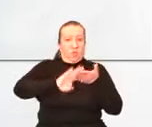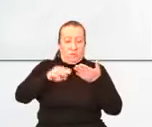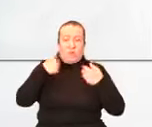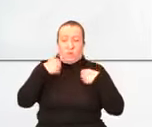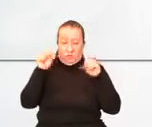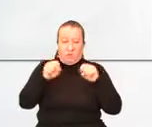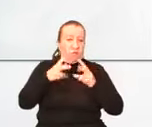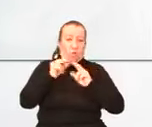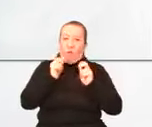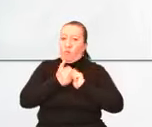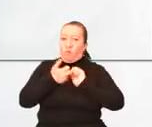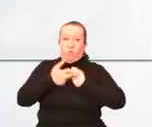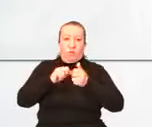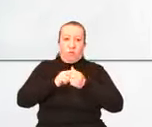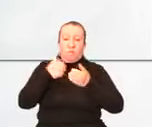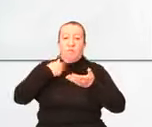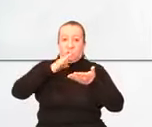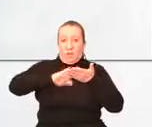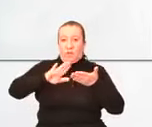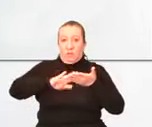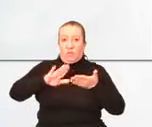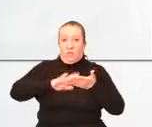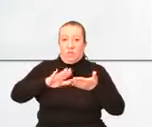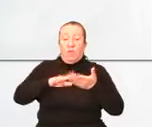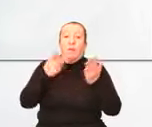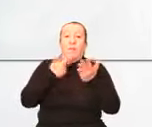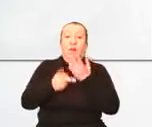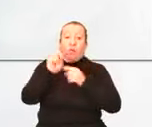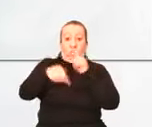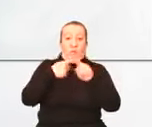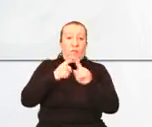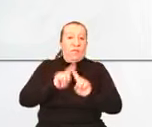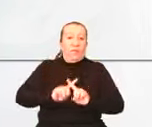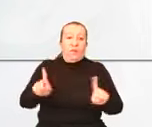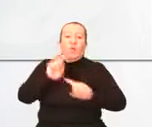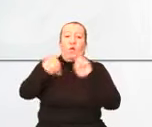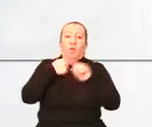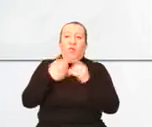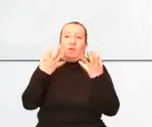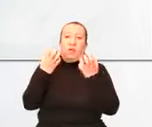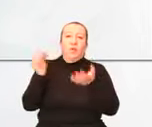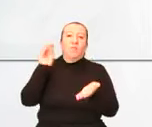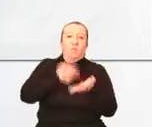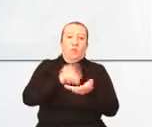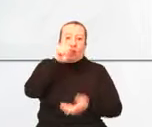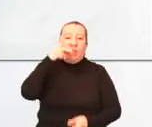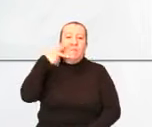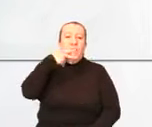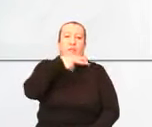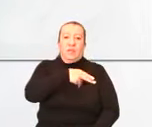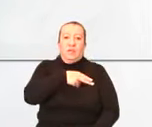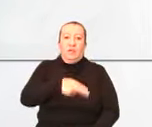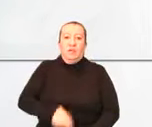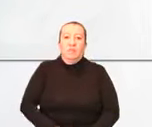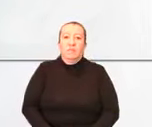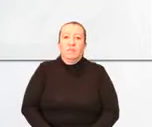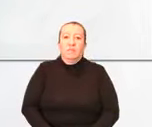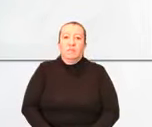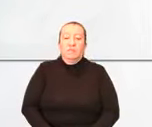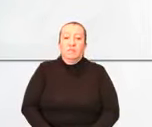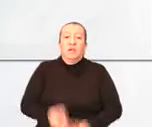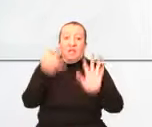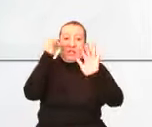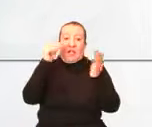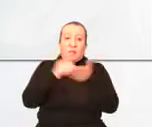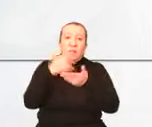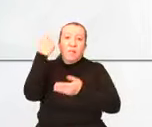problema, es muy diferente cuando se quiere instalar una mentira, el puente hacia ningún lado, 70 mil millones perdido en